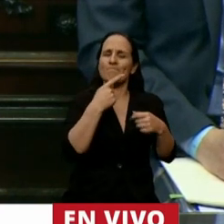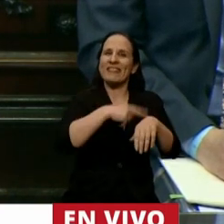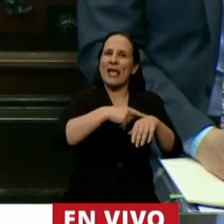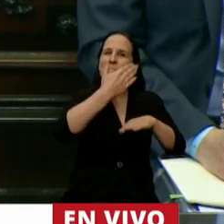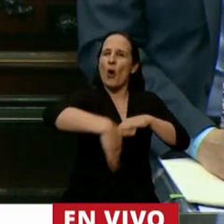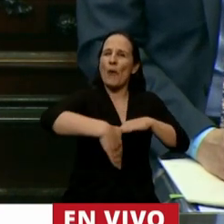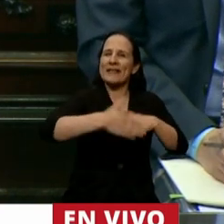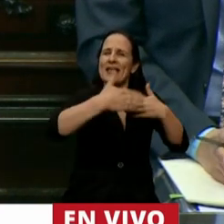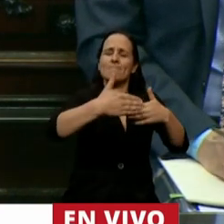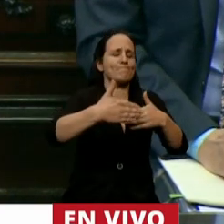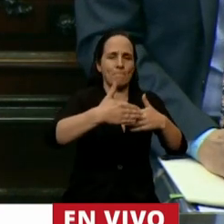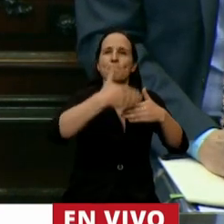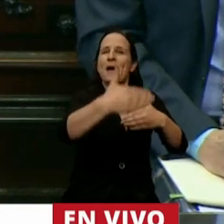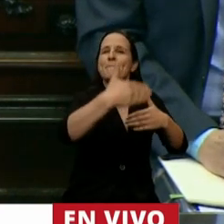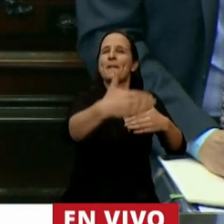que se habían tomado